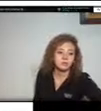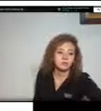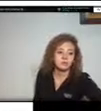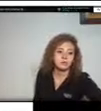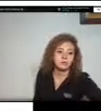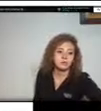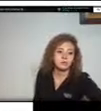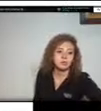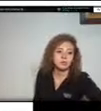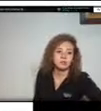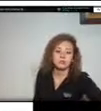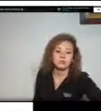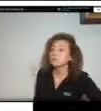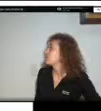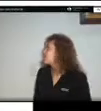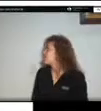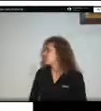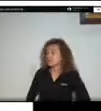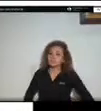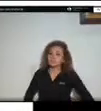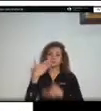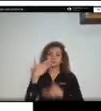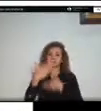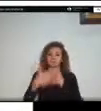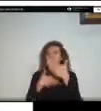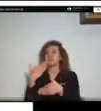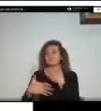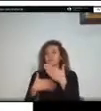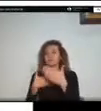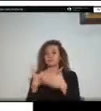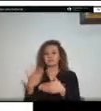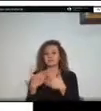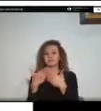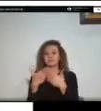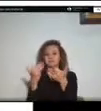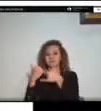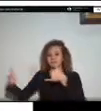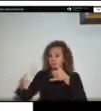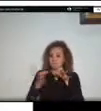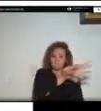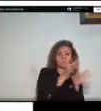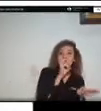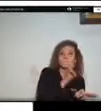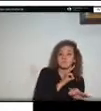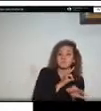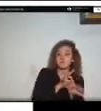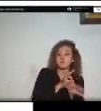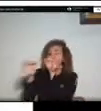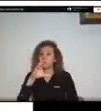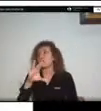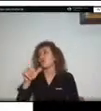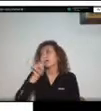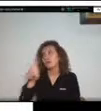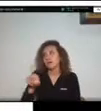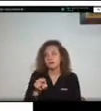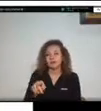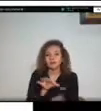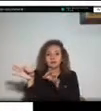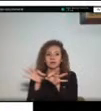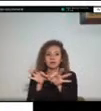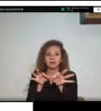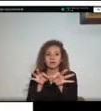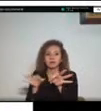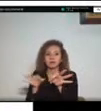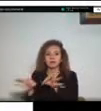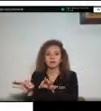seguido ahí en el límite que afecta a los dos municipios Villavicencio y Acacias es el río Guayuriva luego viene